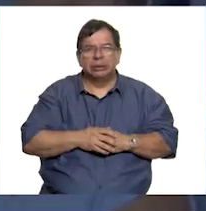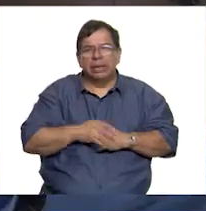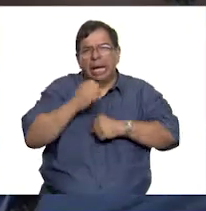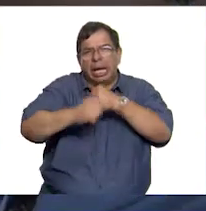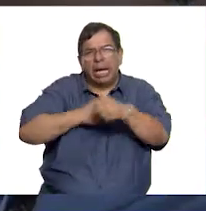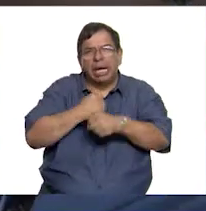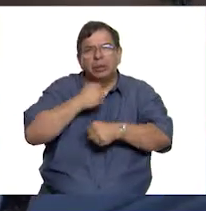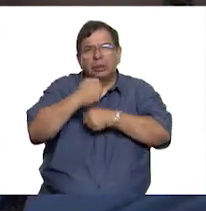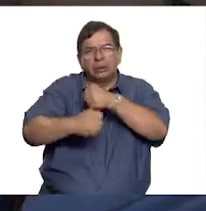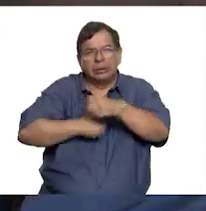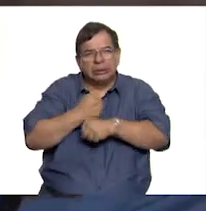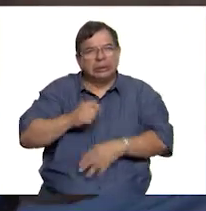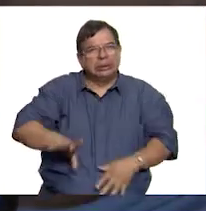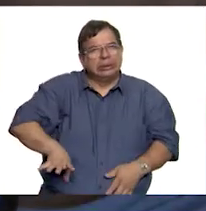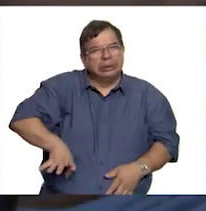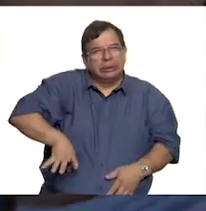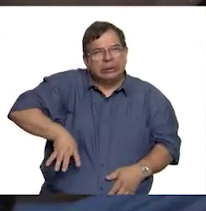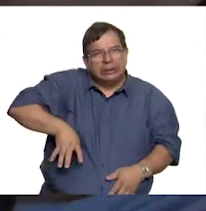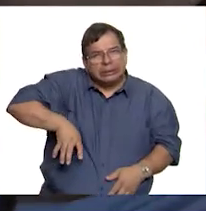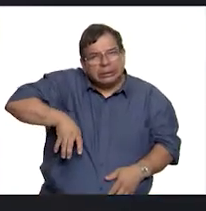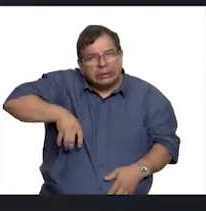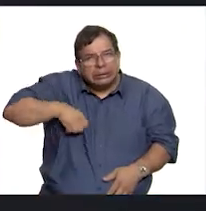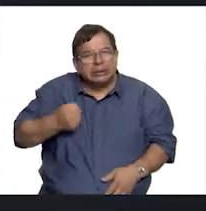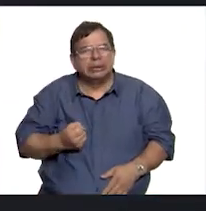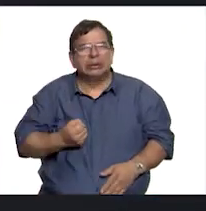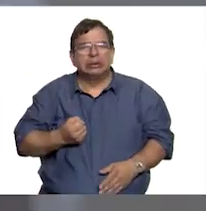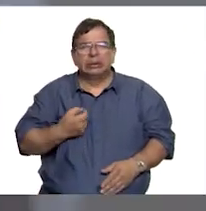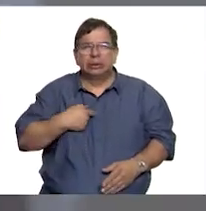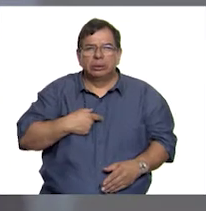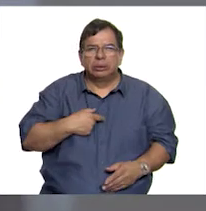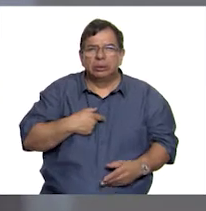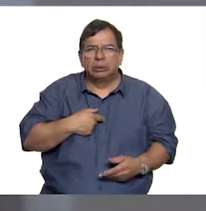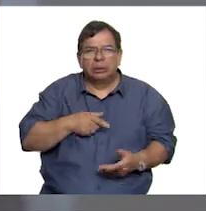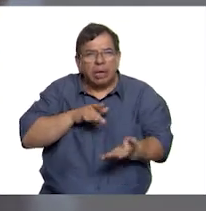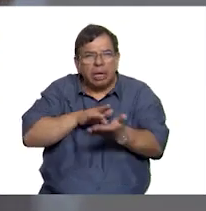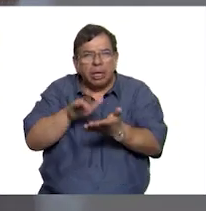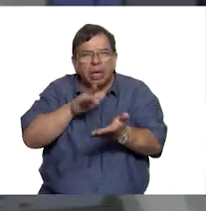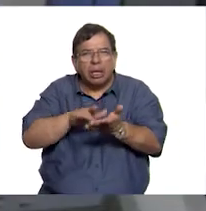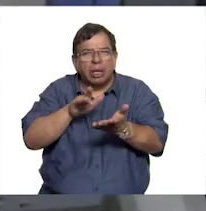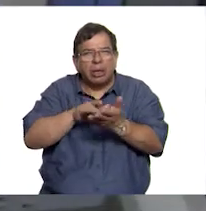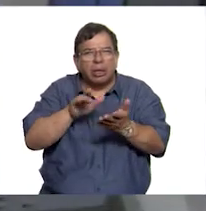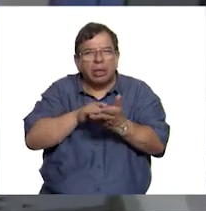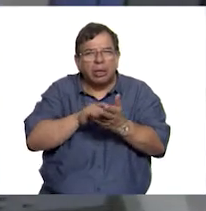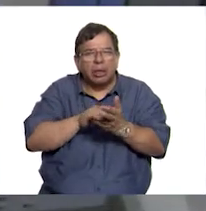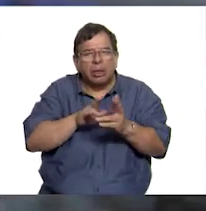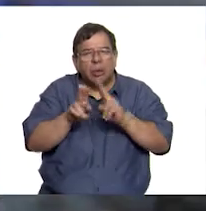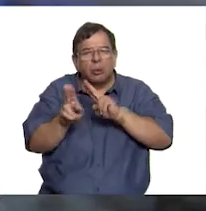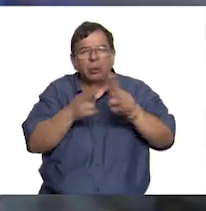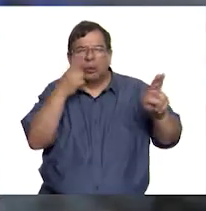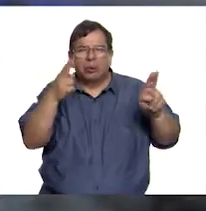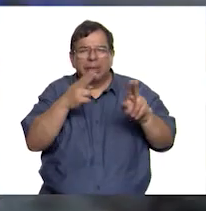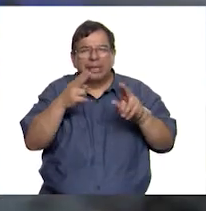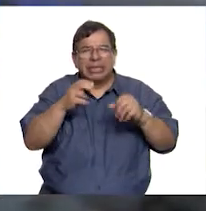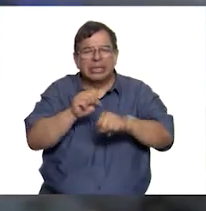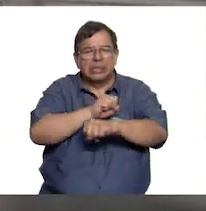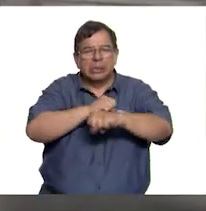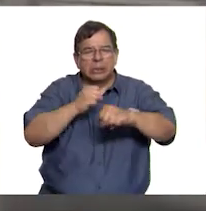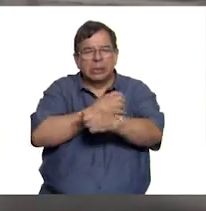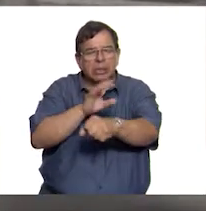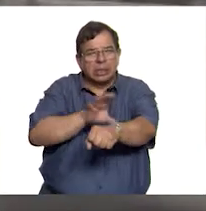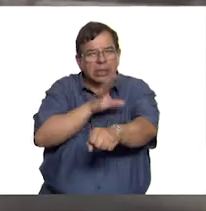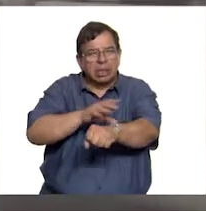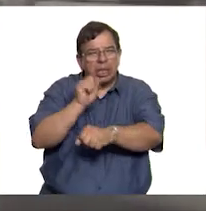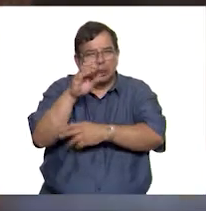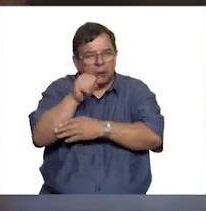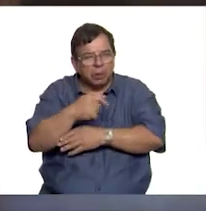años mi esfuerzo y mi estudio me llevaron a colaborar en el Organismo Internacional de Energía Atómica convirtiendo mi pasión